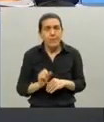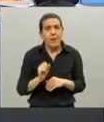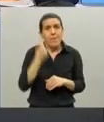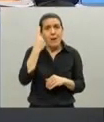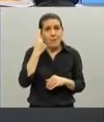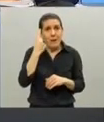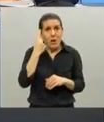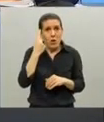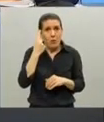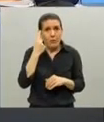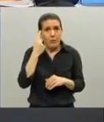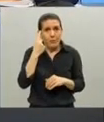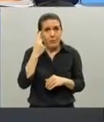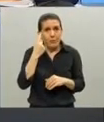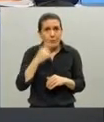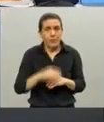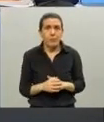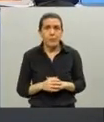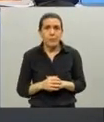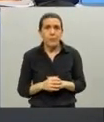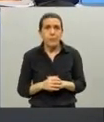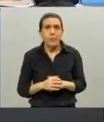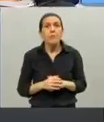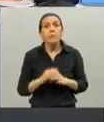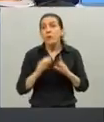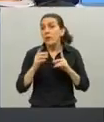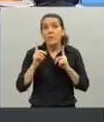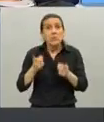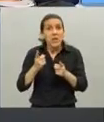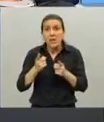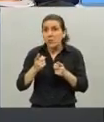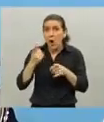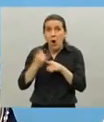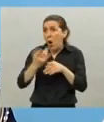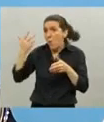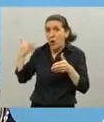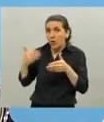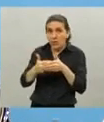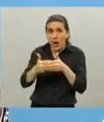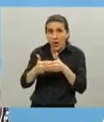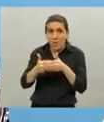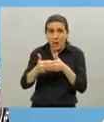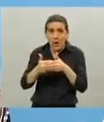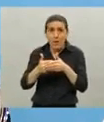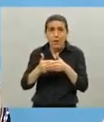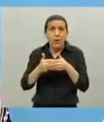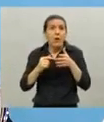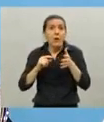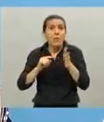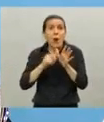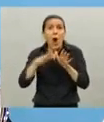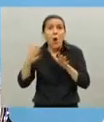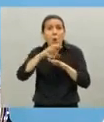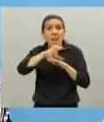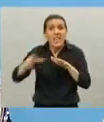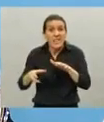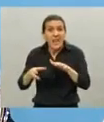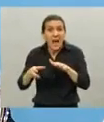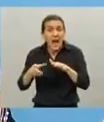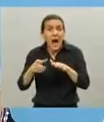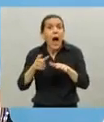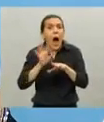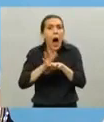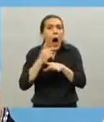Primero, vamos a hacer lo que ya estamos haciendo, también lo estamos haciendo en la provincia de Buenos Aires, que es aumentar la cantidad de test